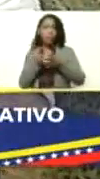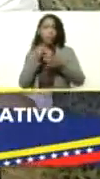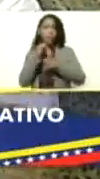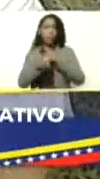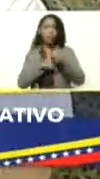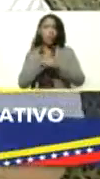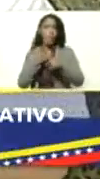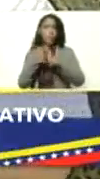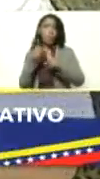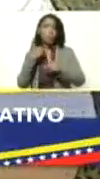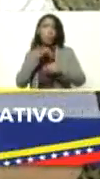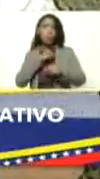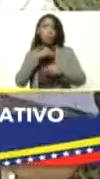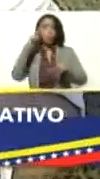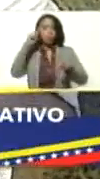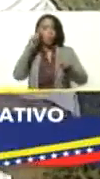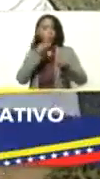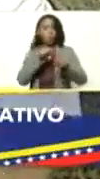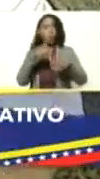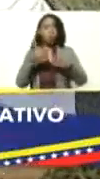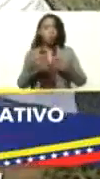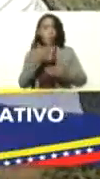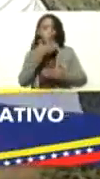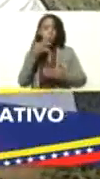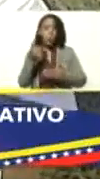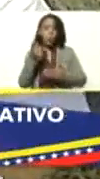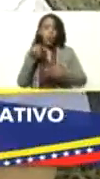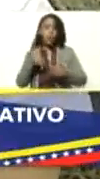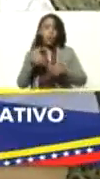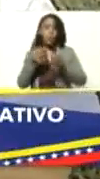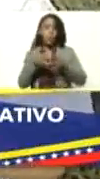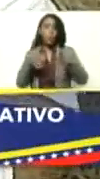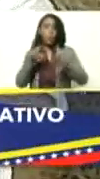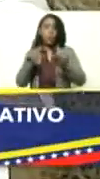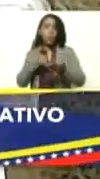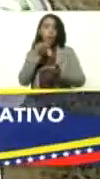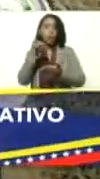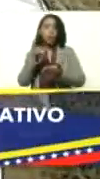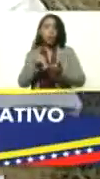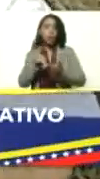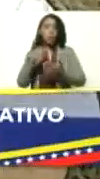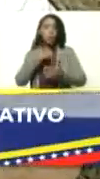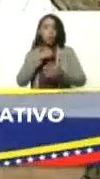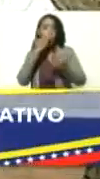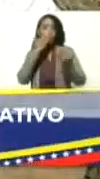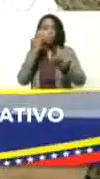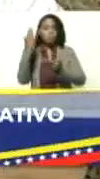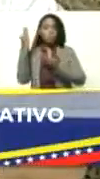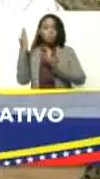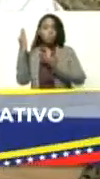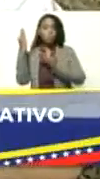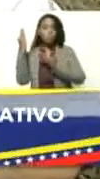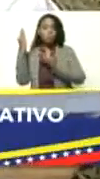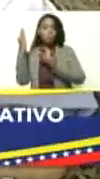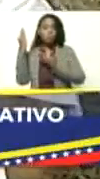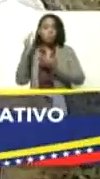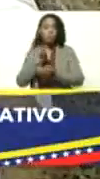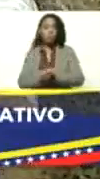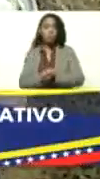pero nuestro enfoque es mejorar rebaños nacionales como los que hemos visto en